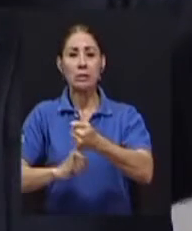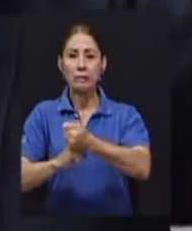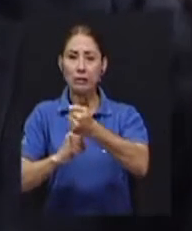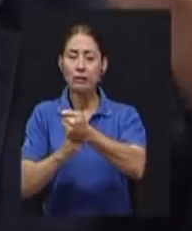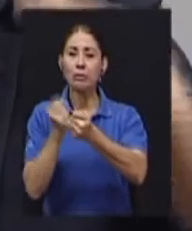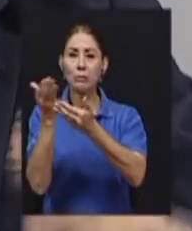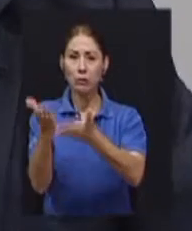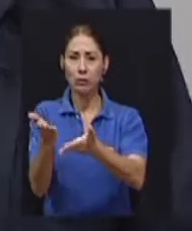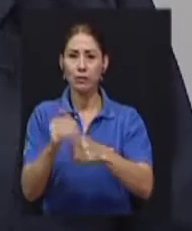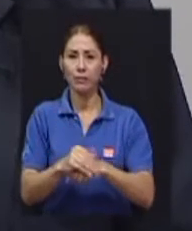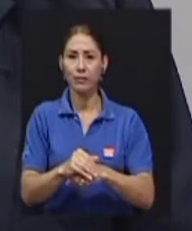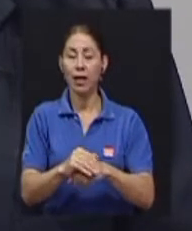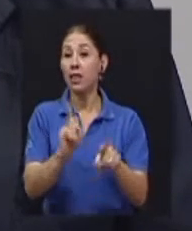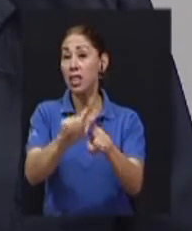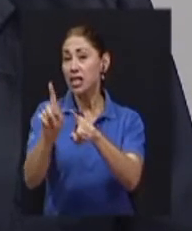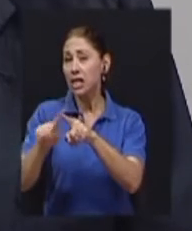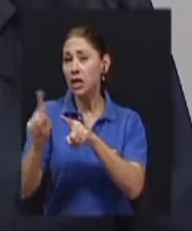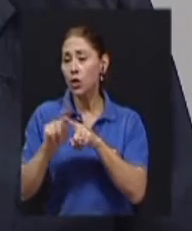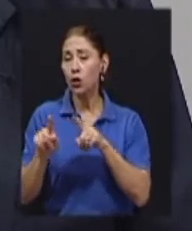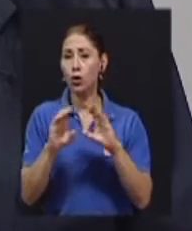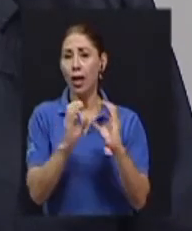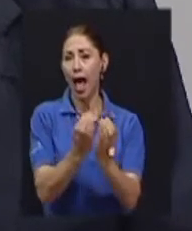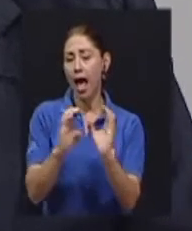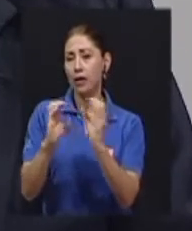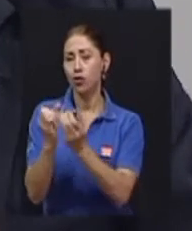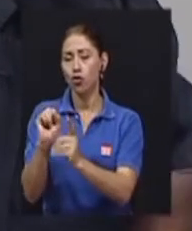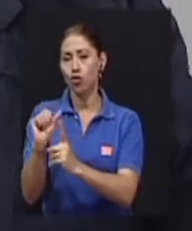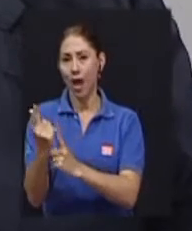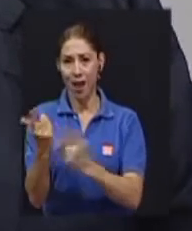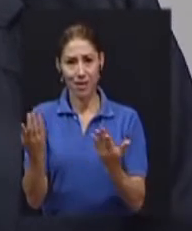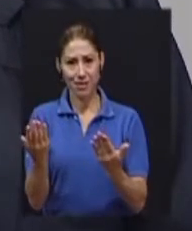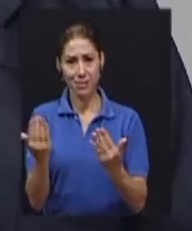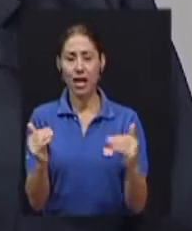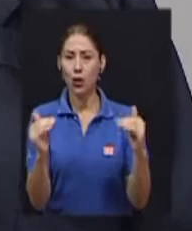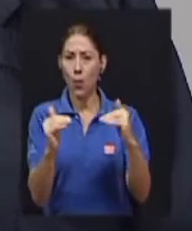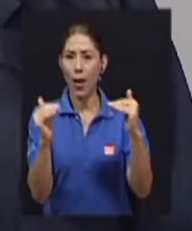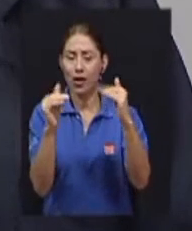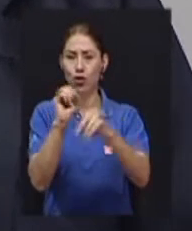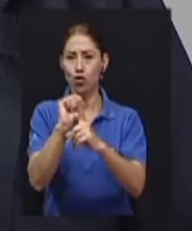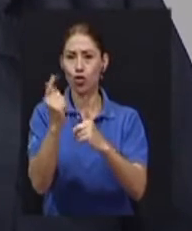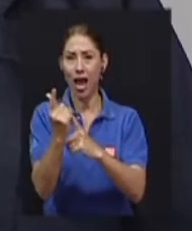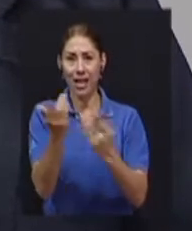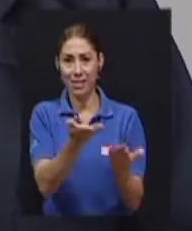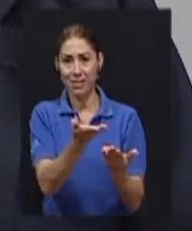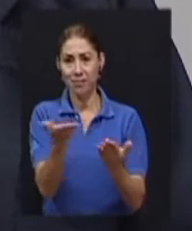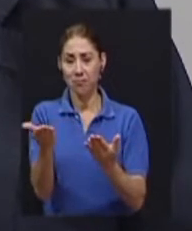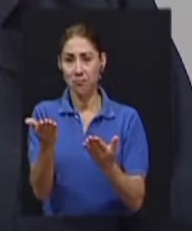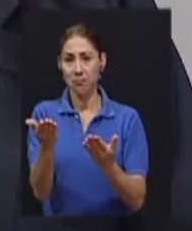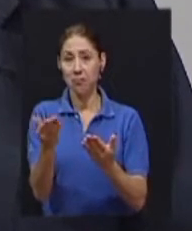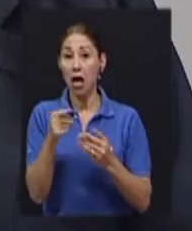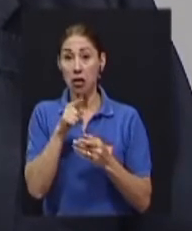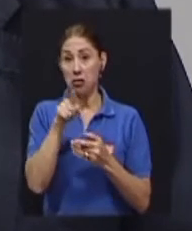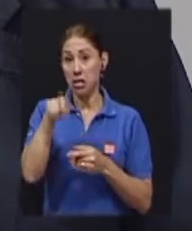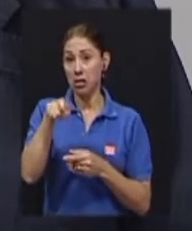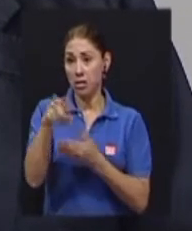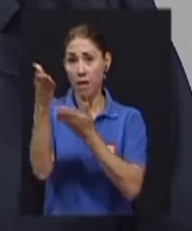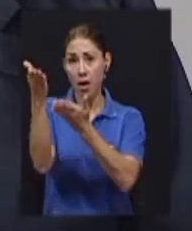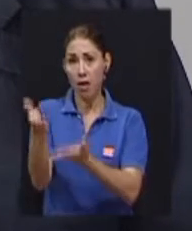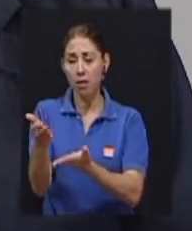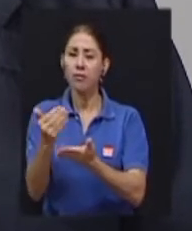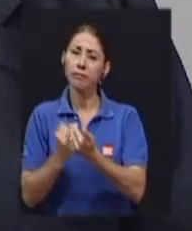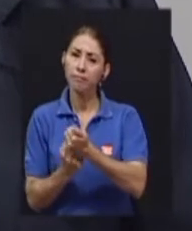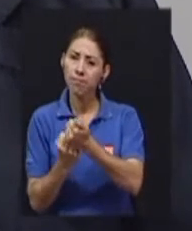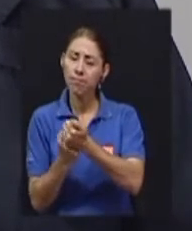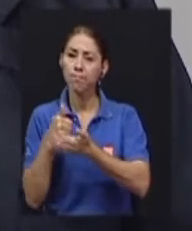de los distintos estratos sociales que trabajaron ahí en lo que Don Bosco necesitaba para atender